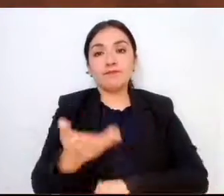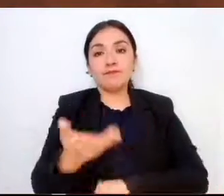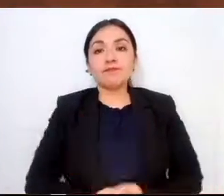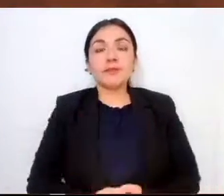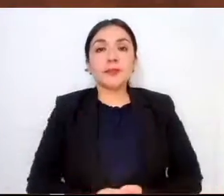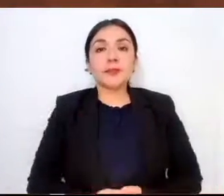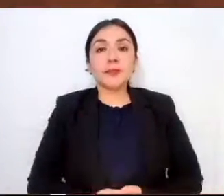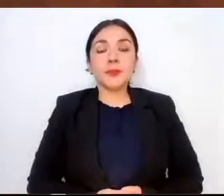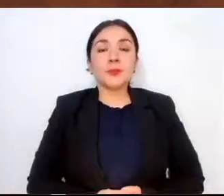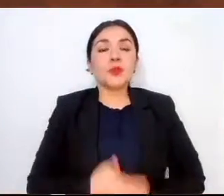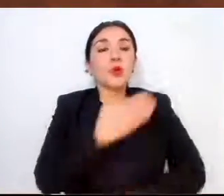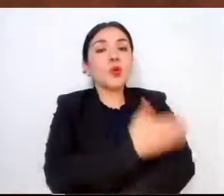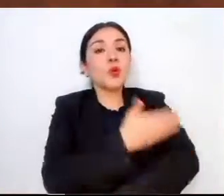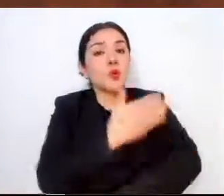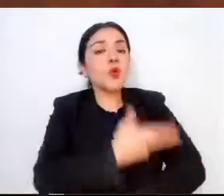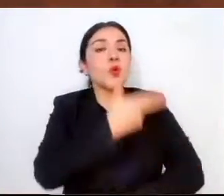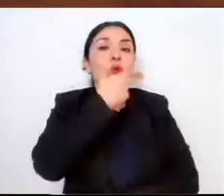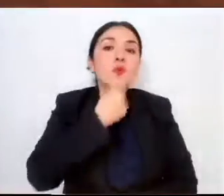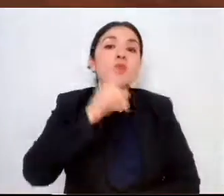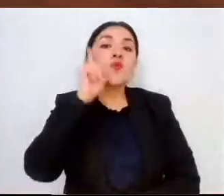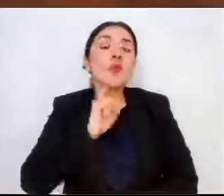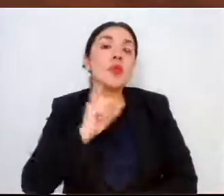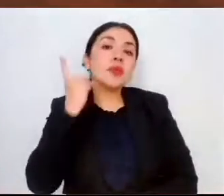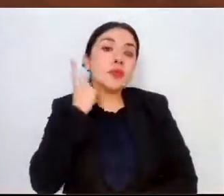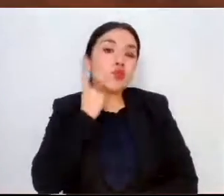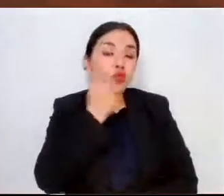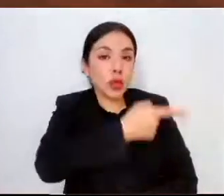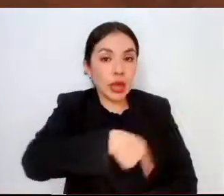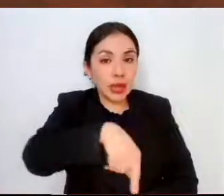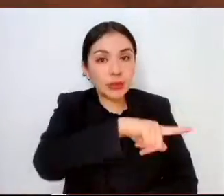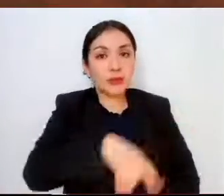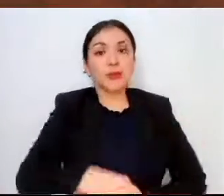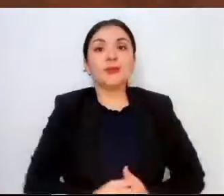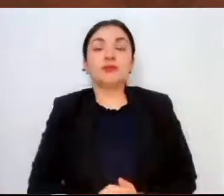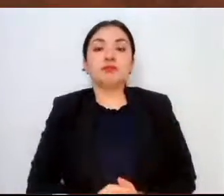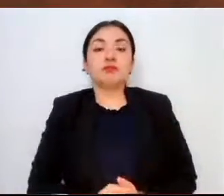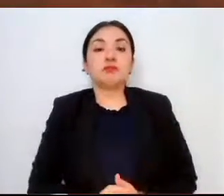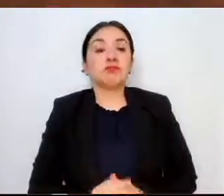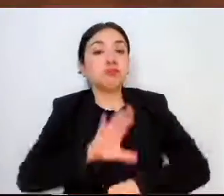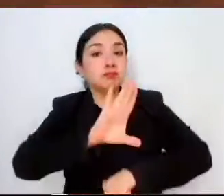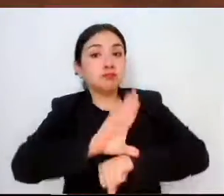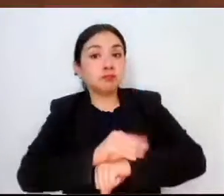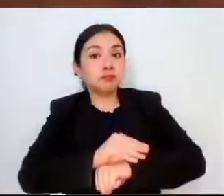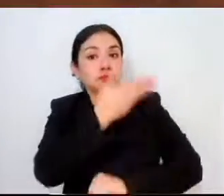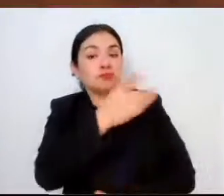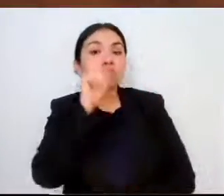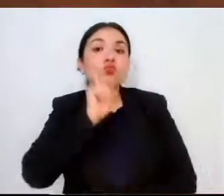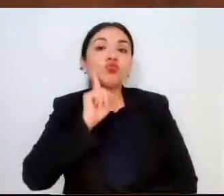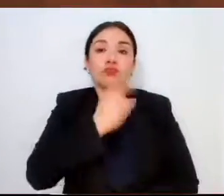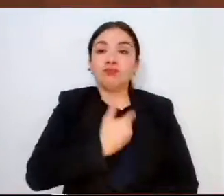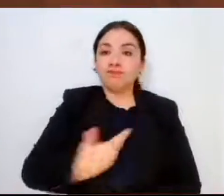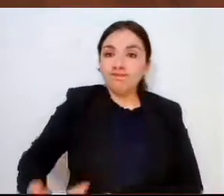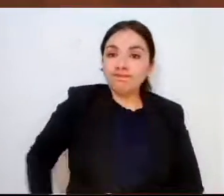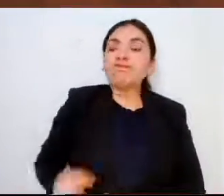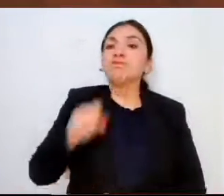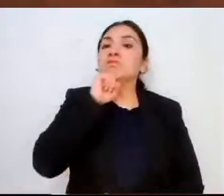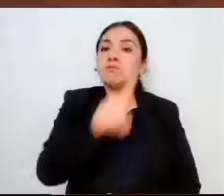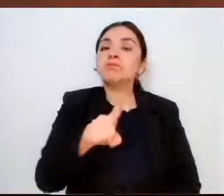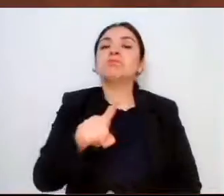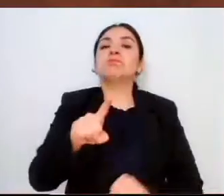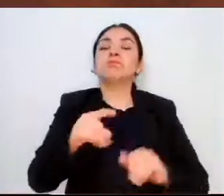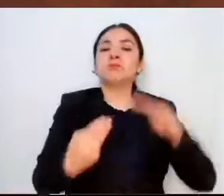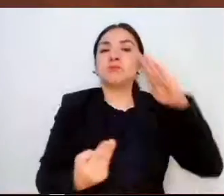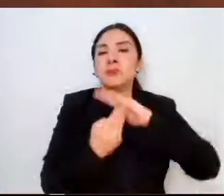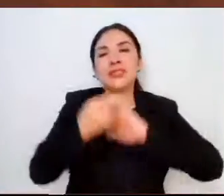compañeras y compañeros diputados. Con el permiso de la diputada presidenta y de los integrantes de la mesa